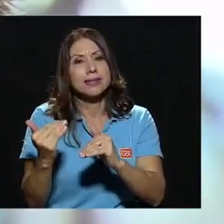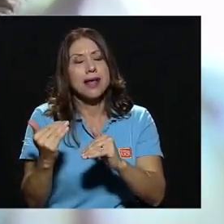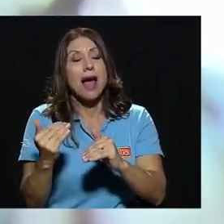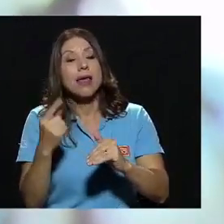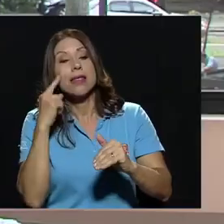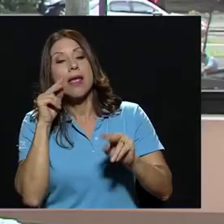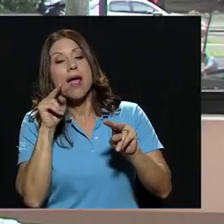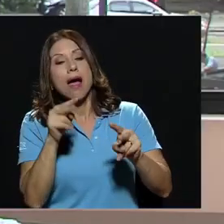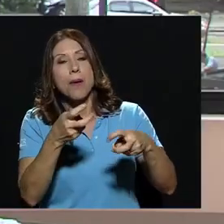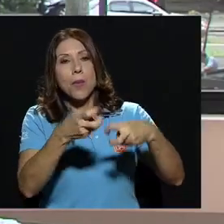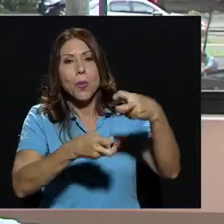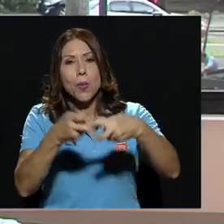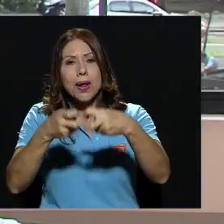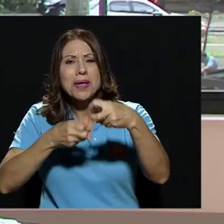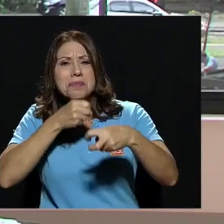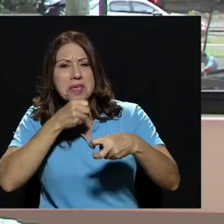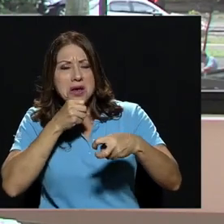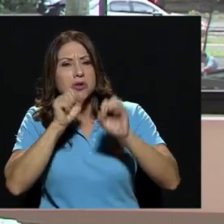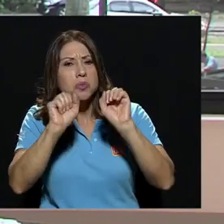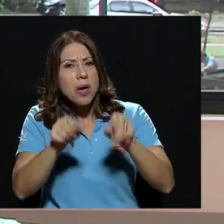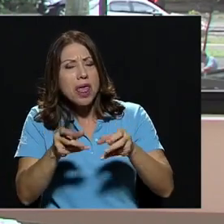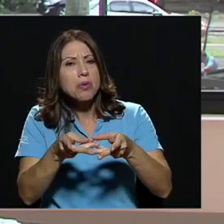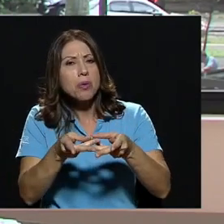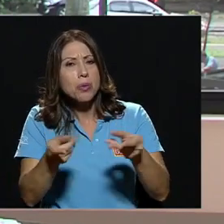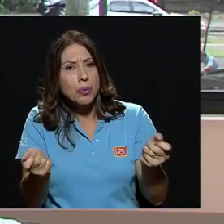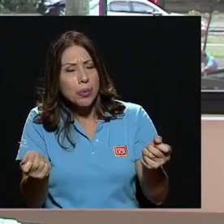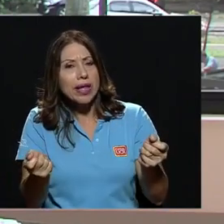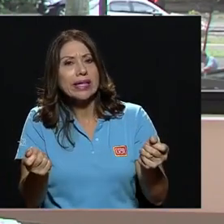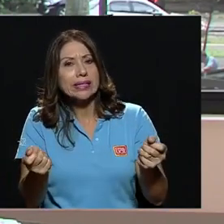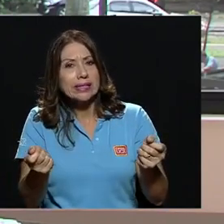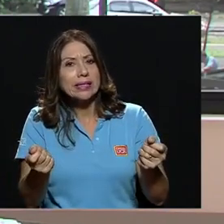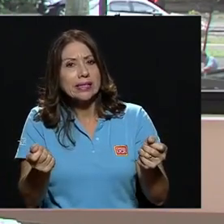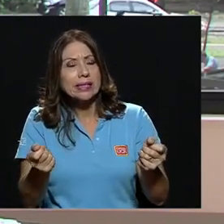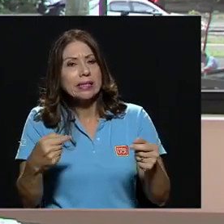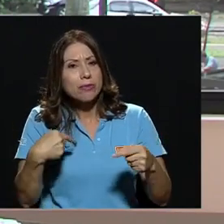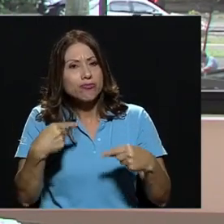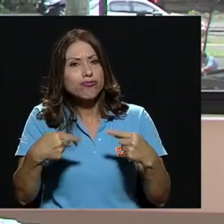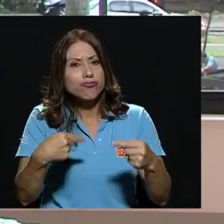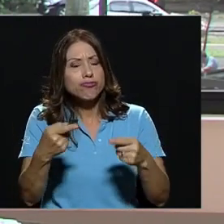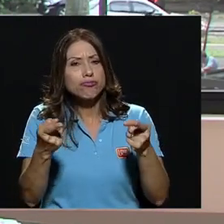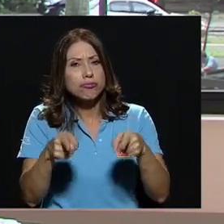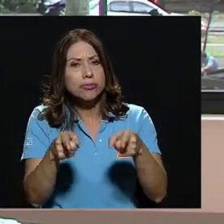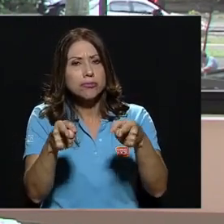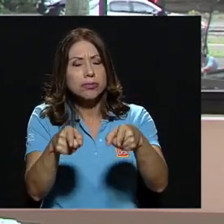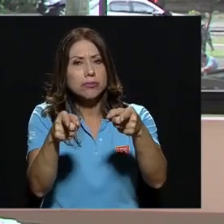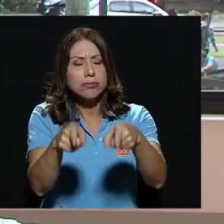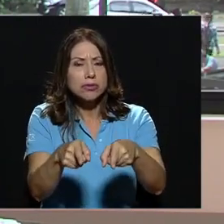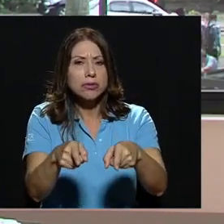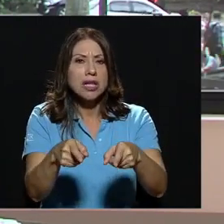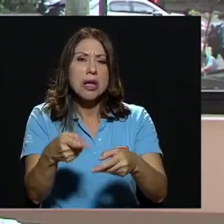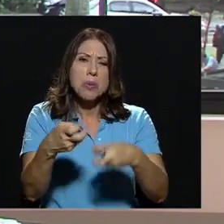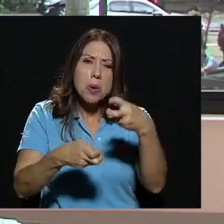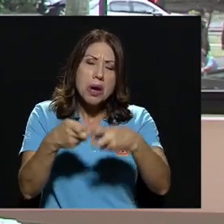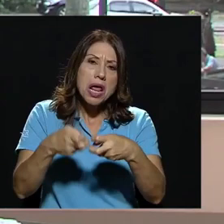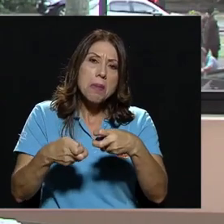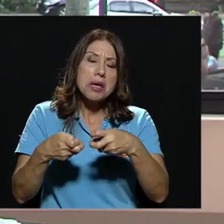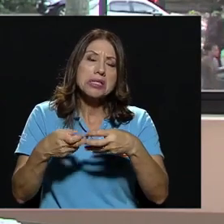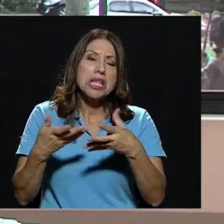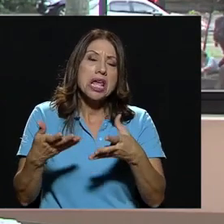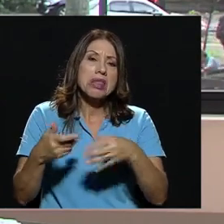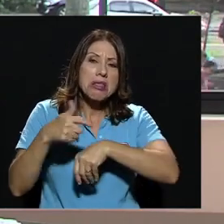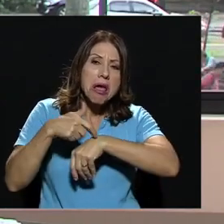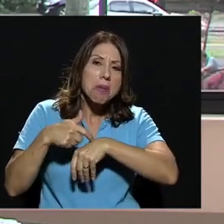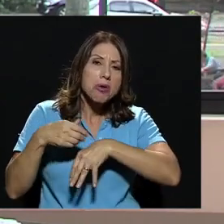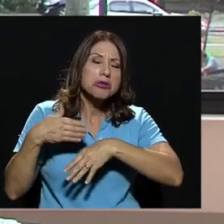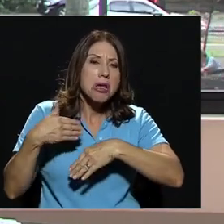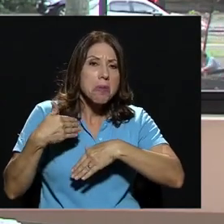a problemas viejos que se van presentando y que se posponen y no se encuentran a